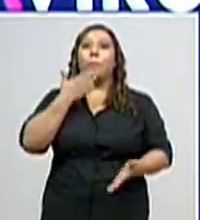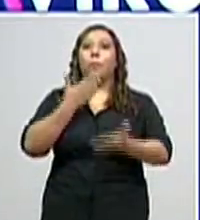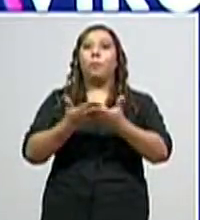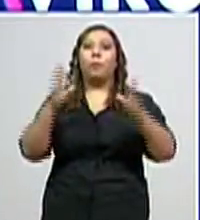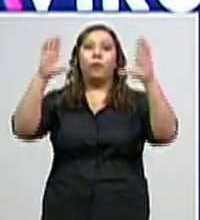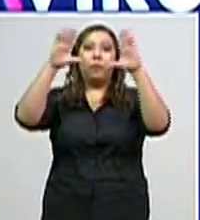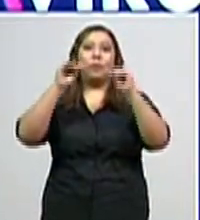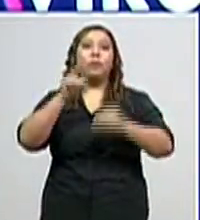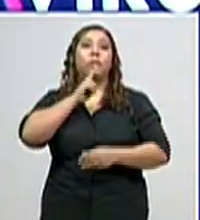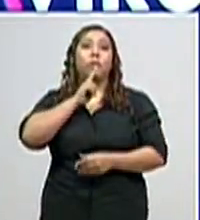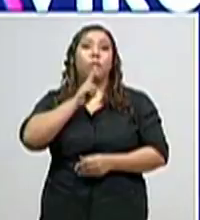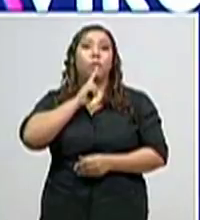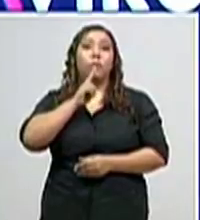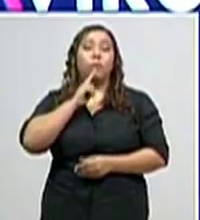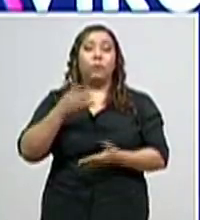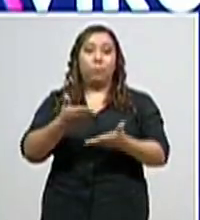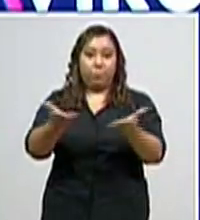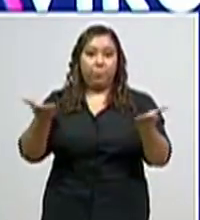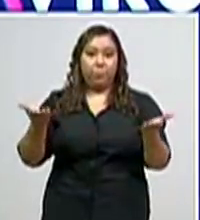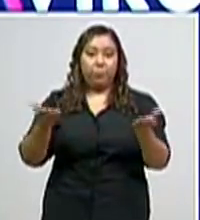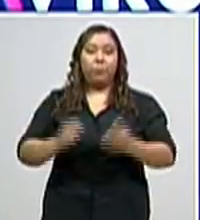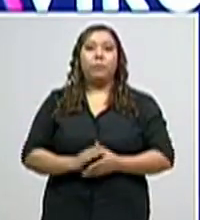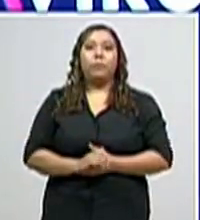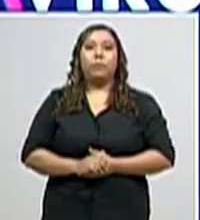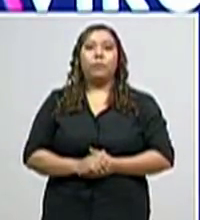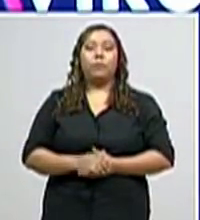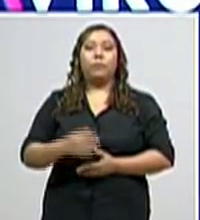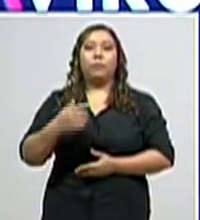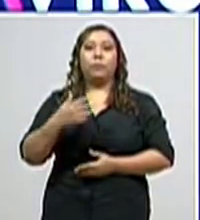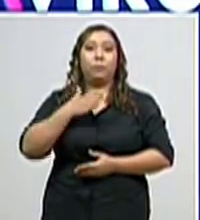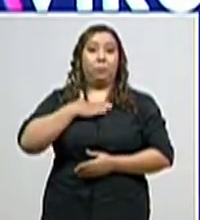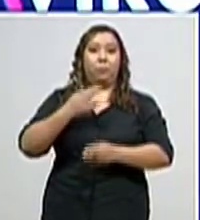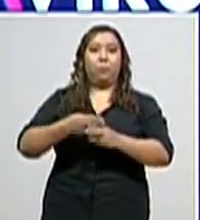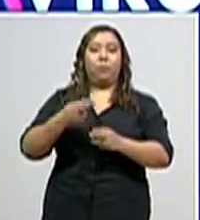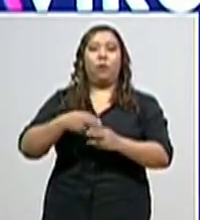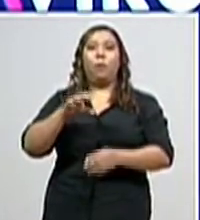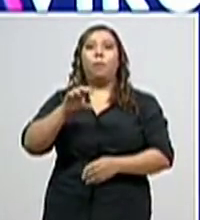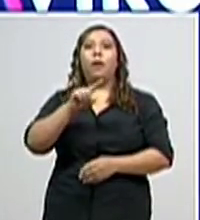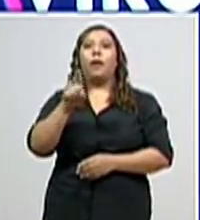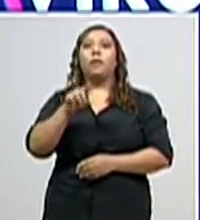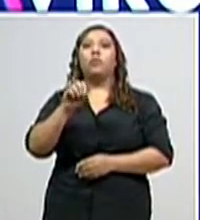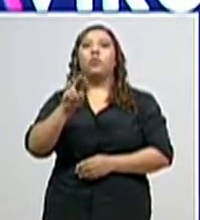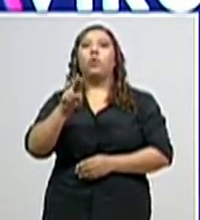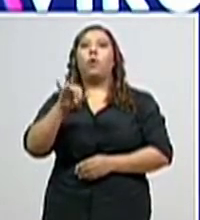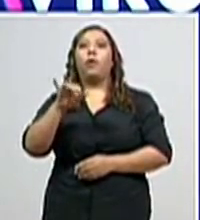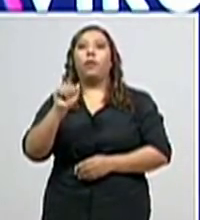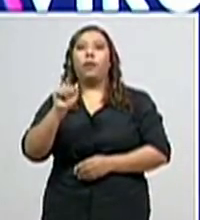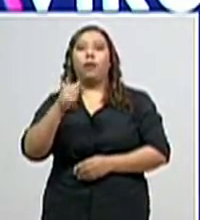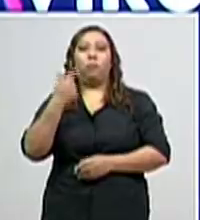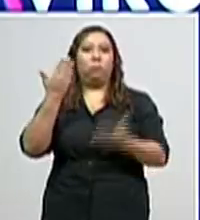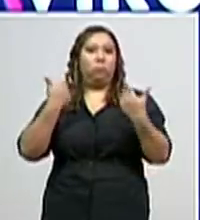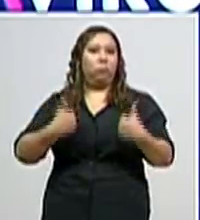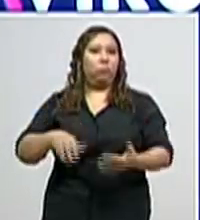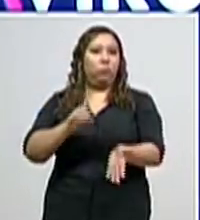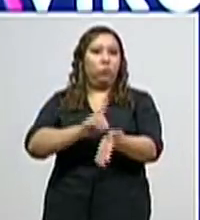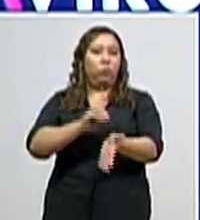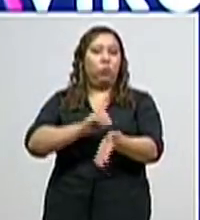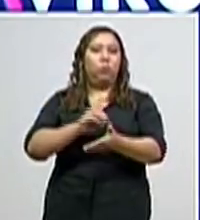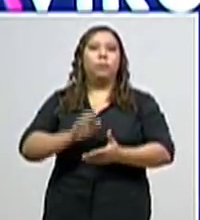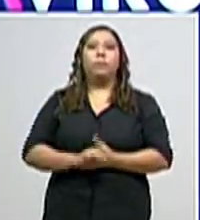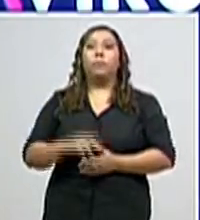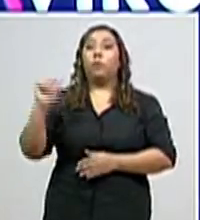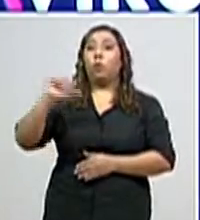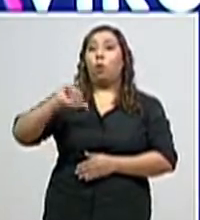Muy buenas noches, pueblo hondureño. Yo soy la doctora Sonia Reyes y el día de hoy vengo a compartir con ustedes